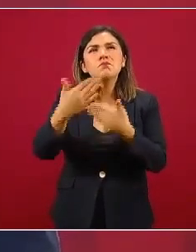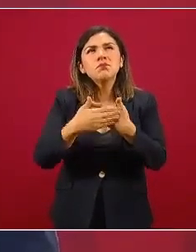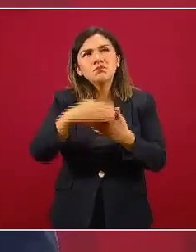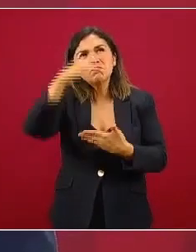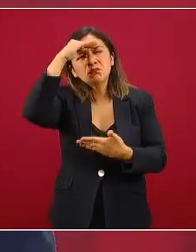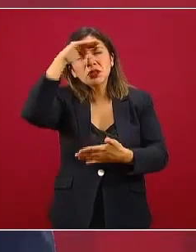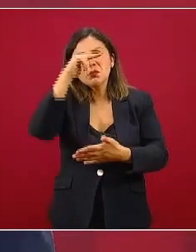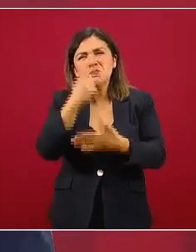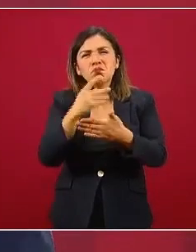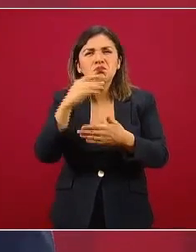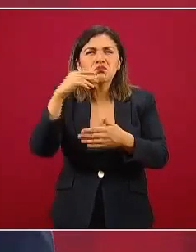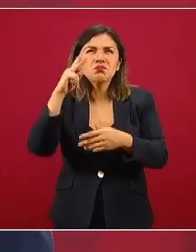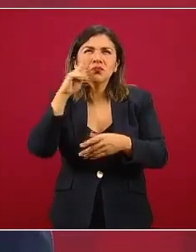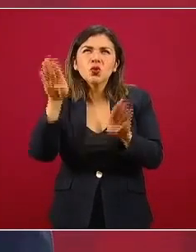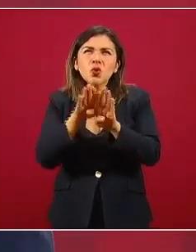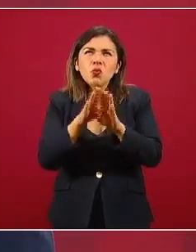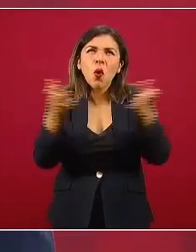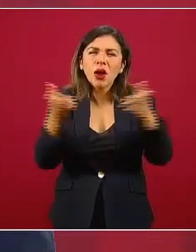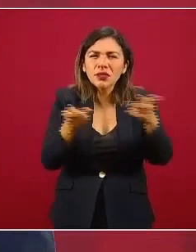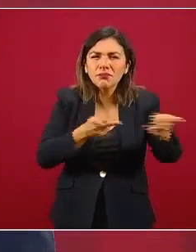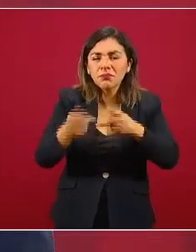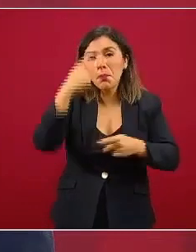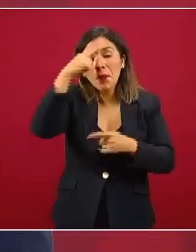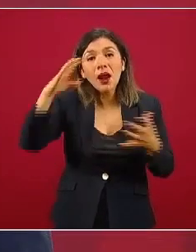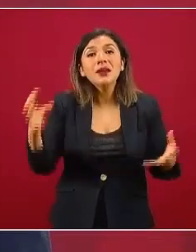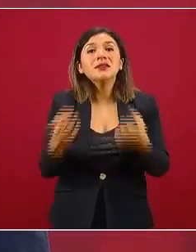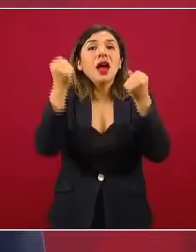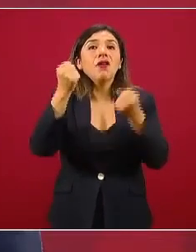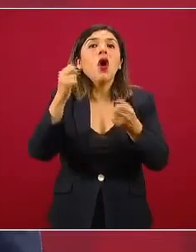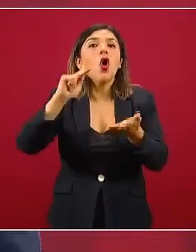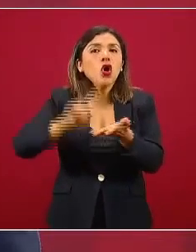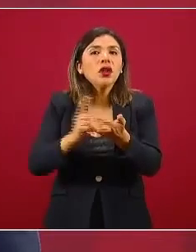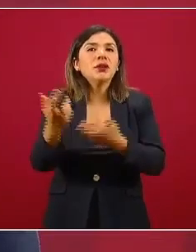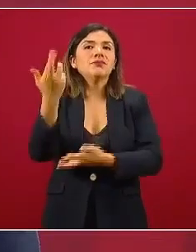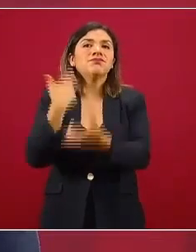para recuperarnos en lo económico.